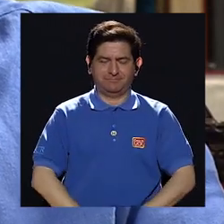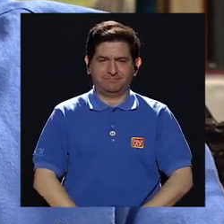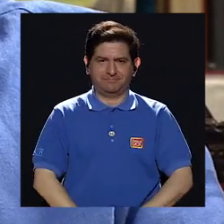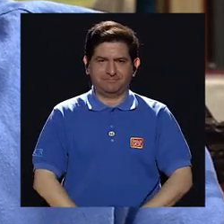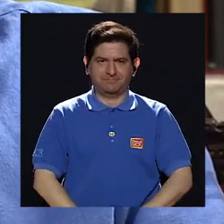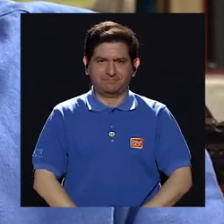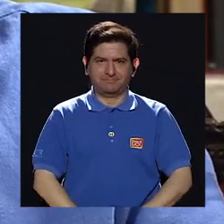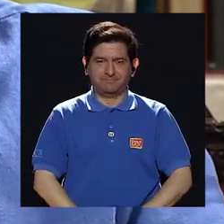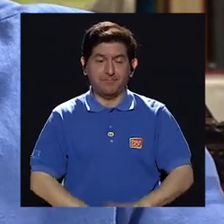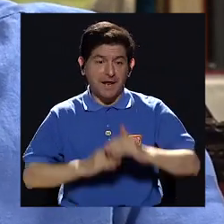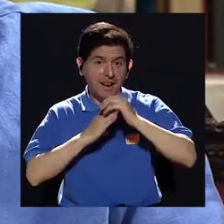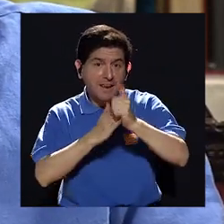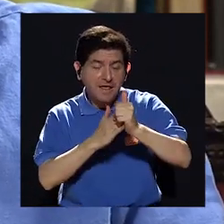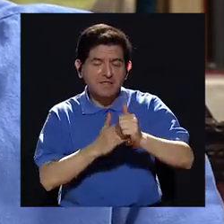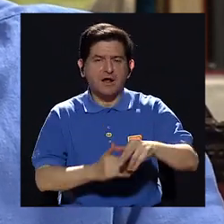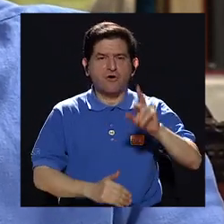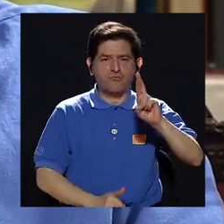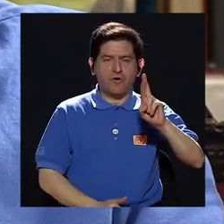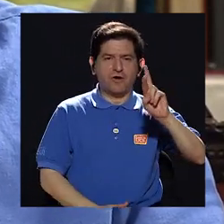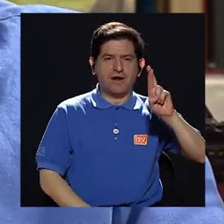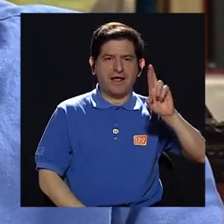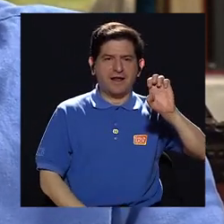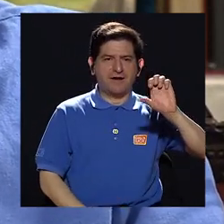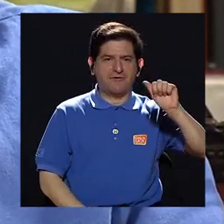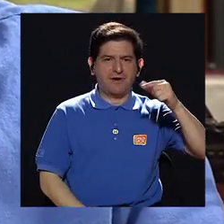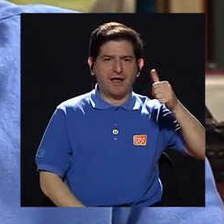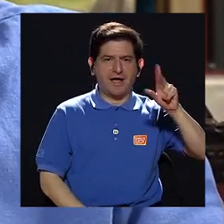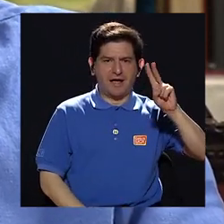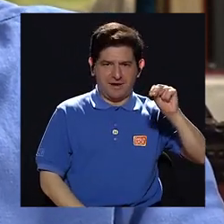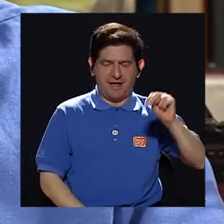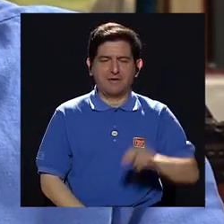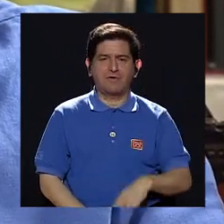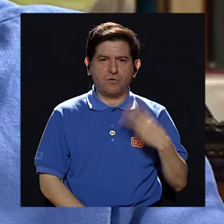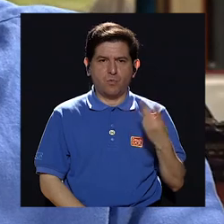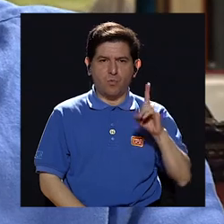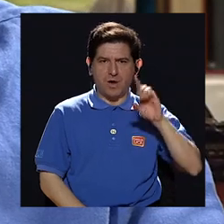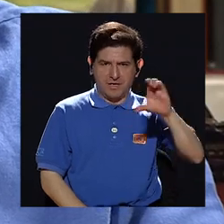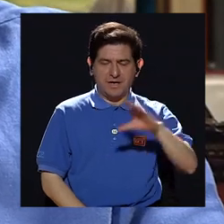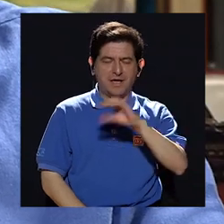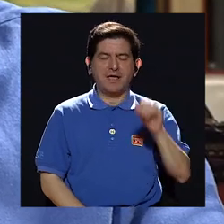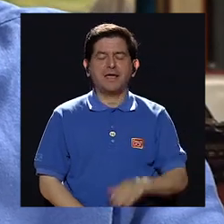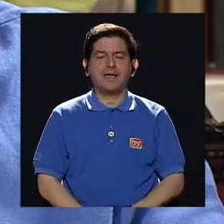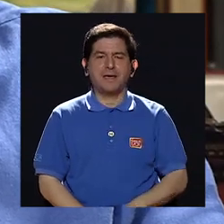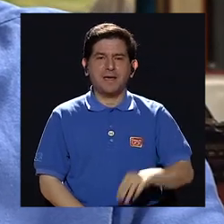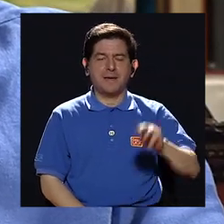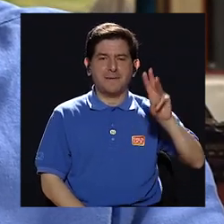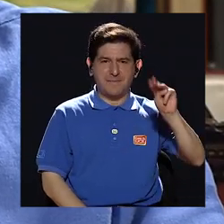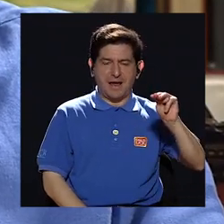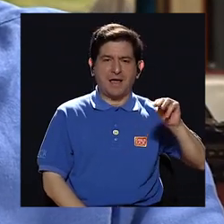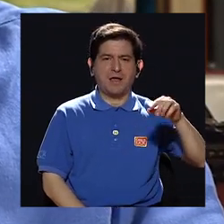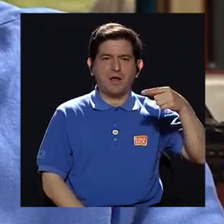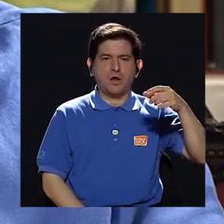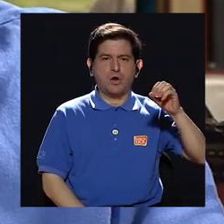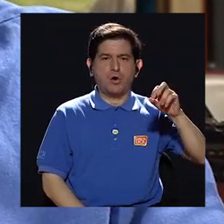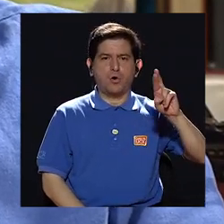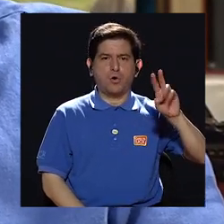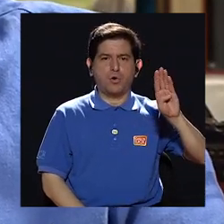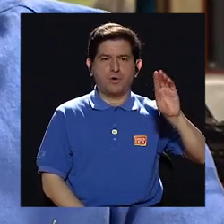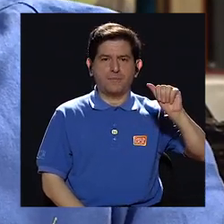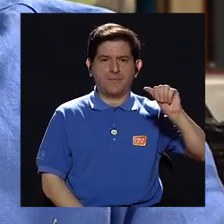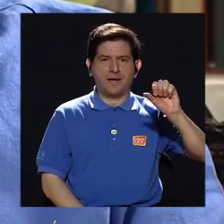lideradas por Ronald Reagan en Washington y por Mikhail Gorbachev en Moscú.